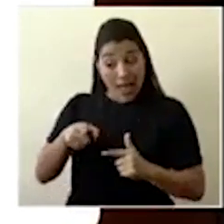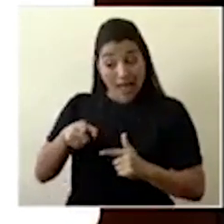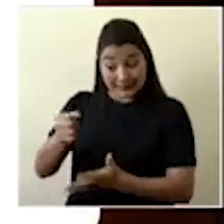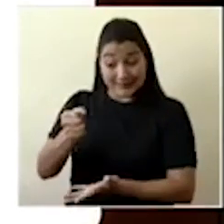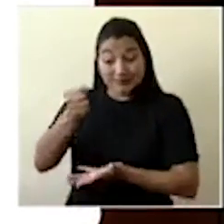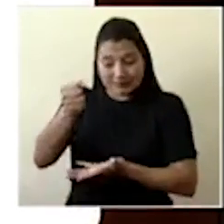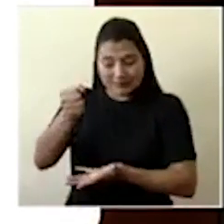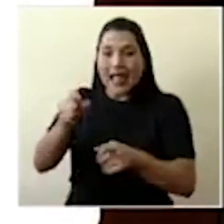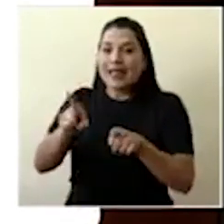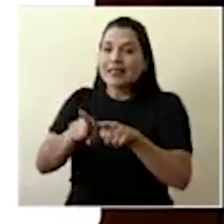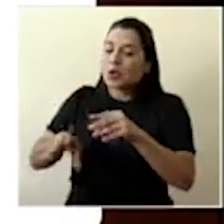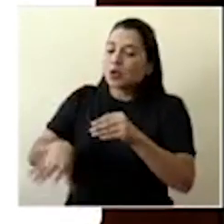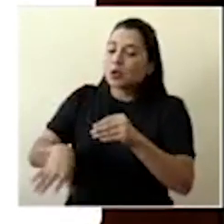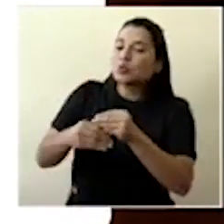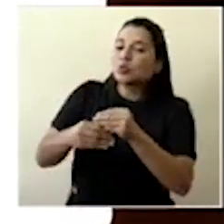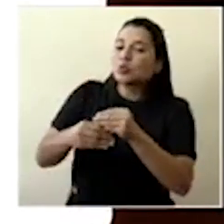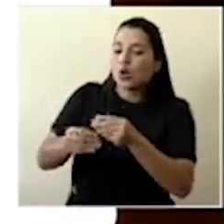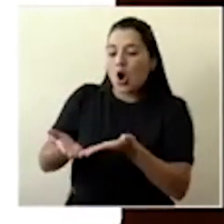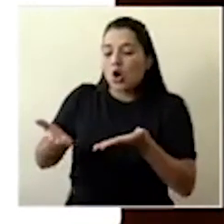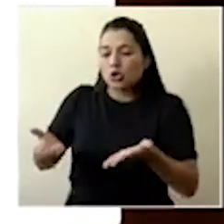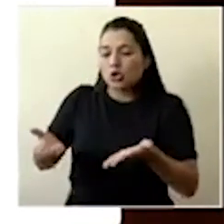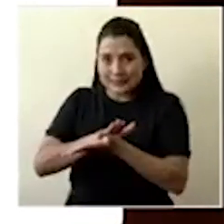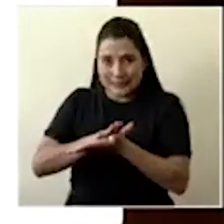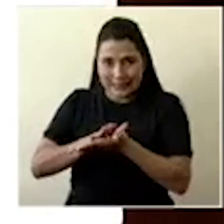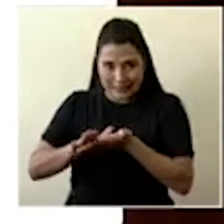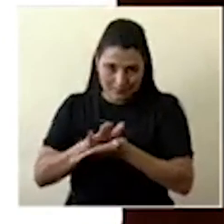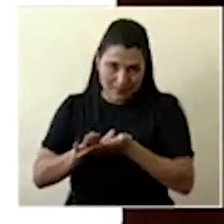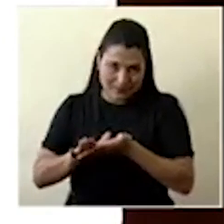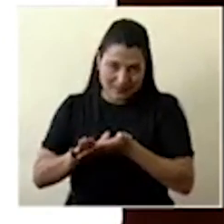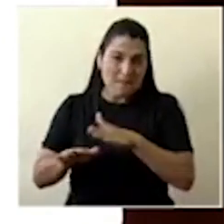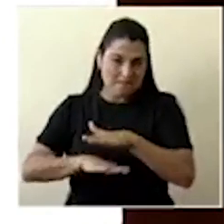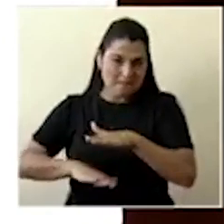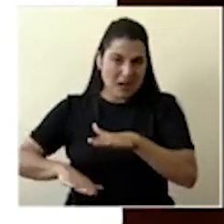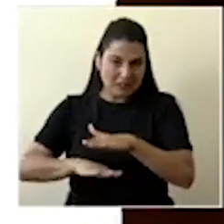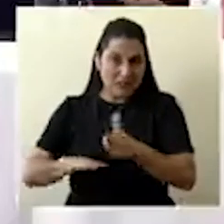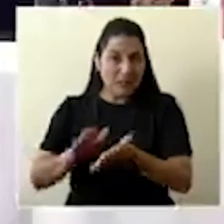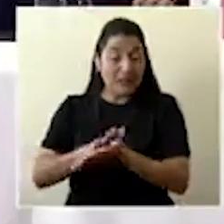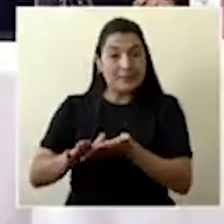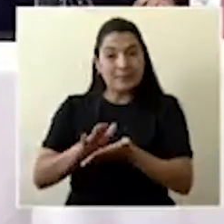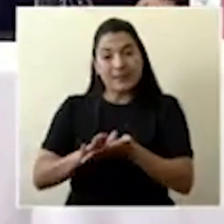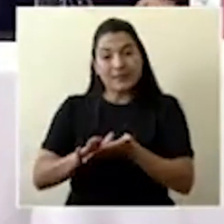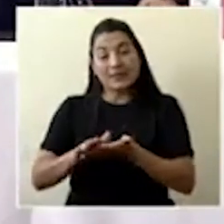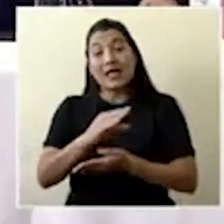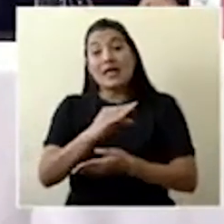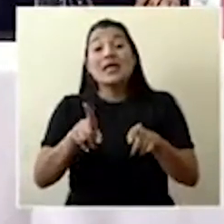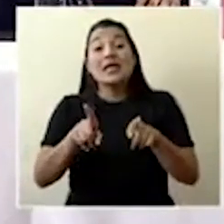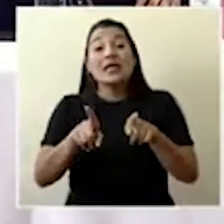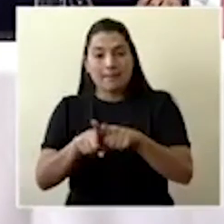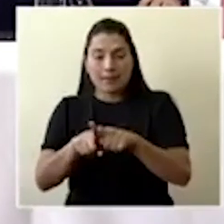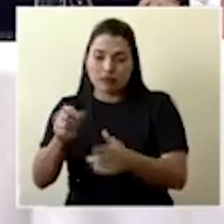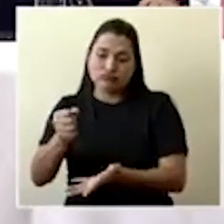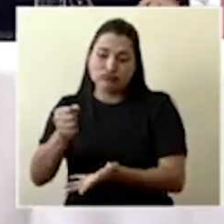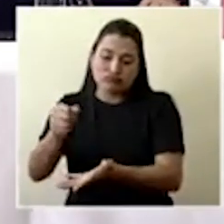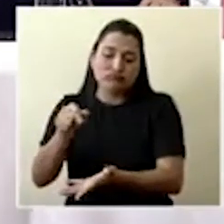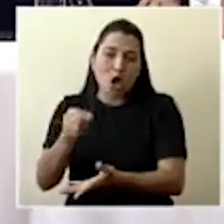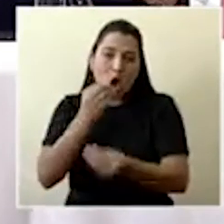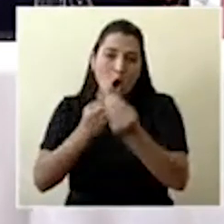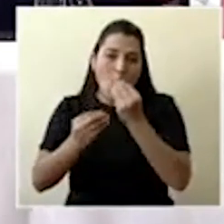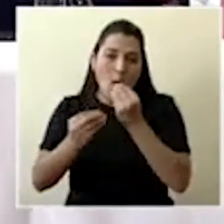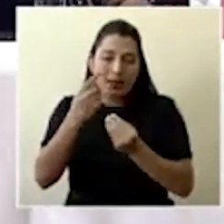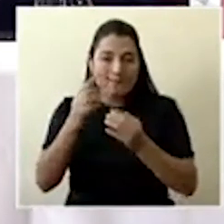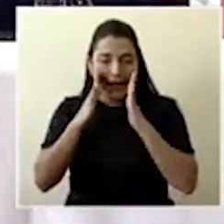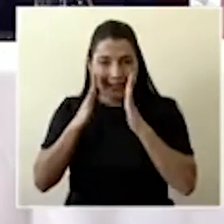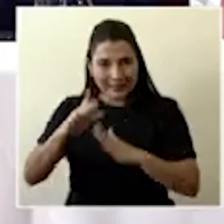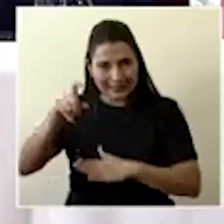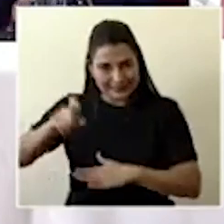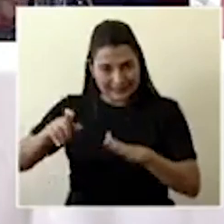humanitaria se está incluyendo esos artículos básicos de limpieza, además de los comestibles para las necesidades básicas de